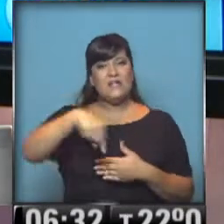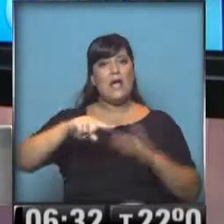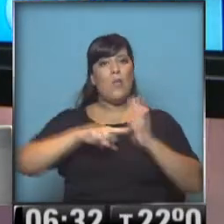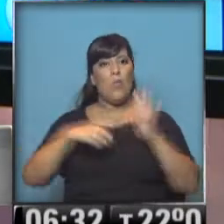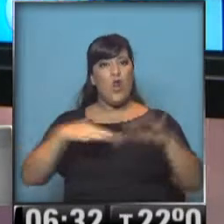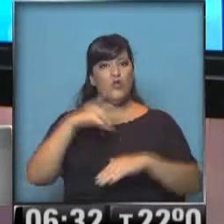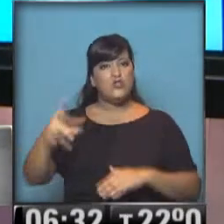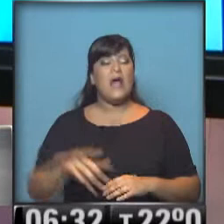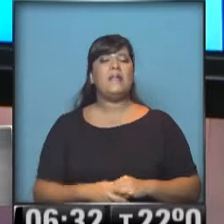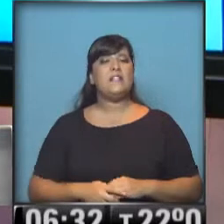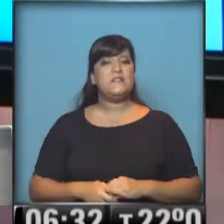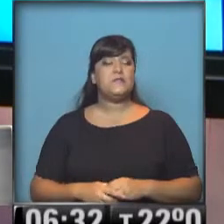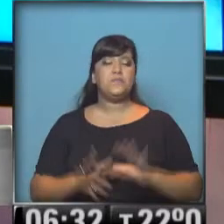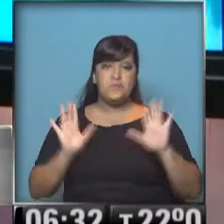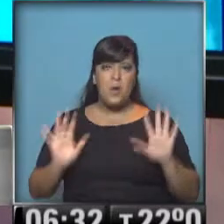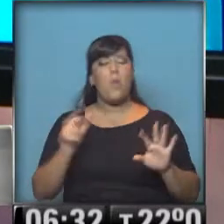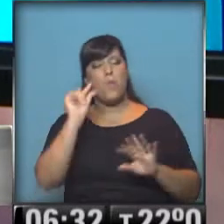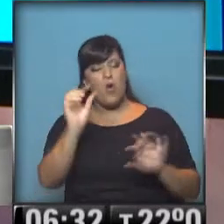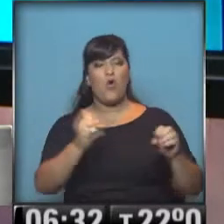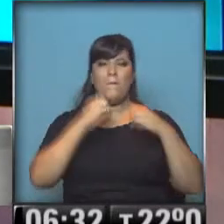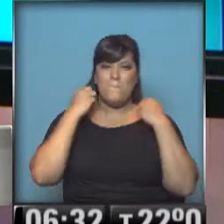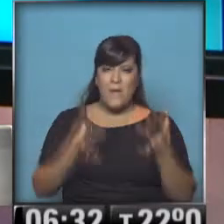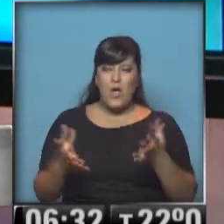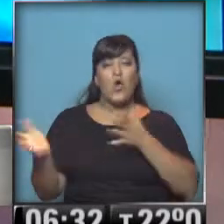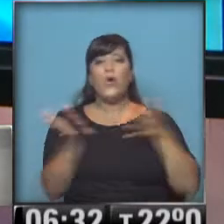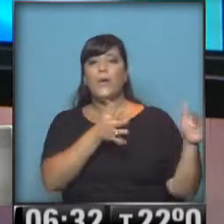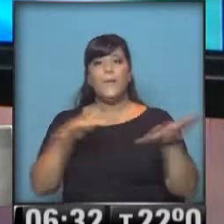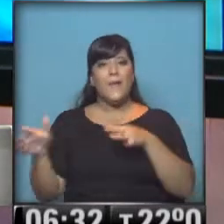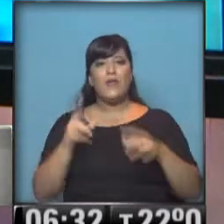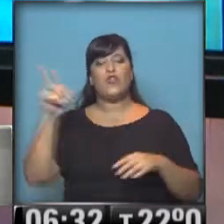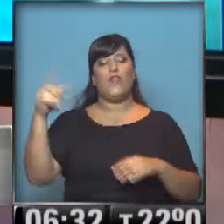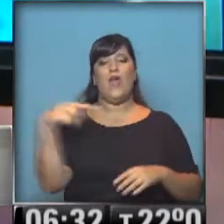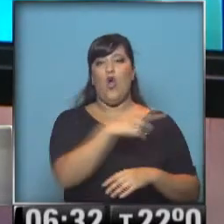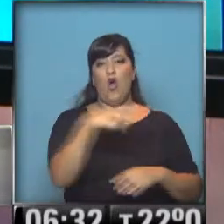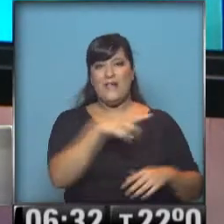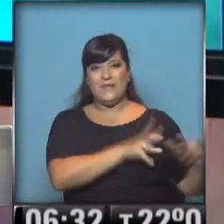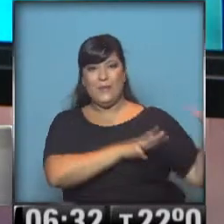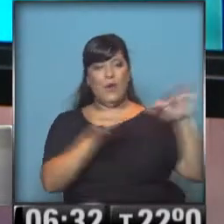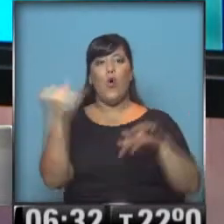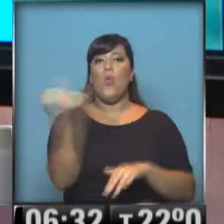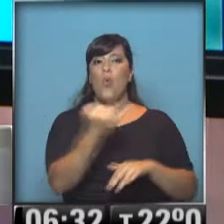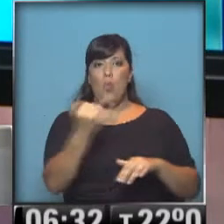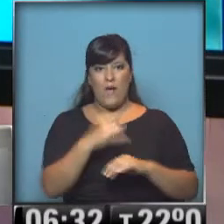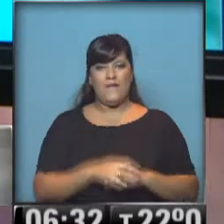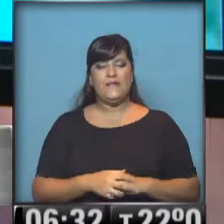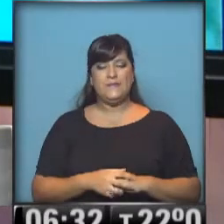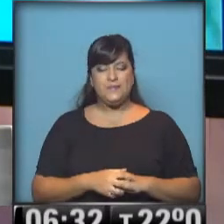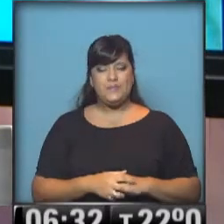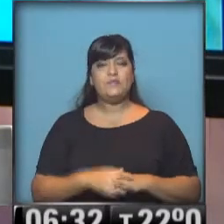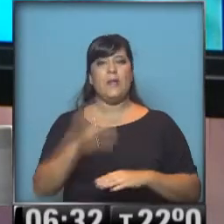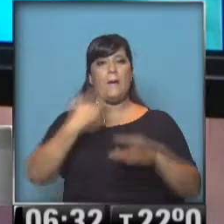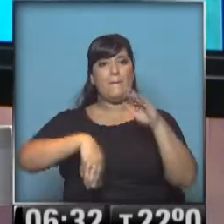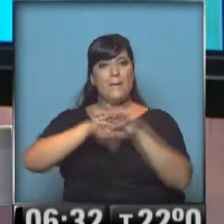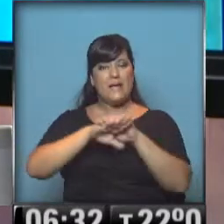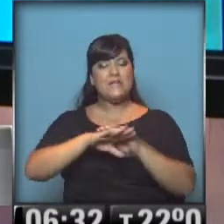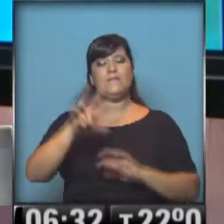serán de condiciones un poquito más agradables, vientos que soplarán del oeste el día jueves ya rotando al este, 29 grados será